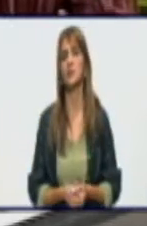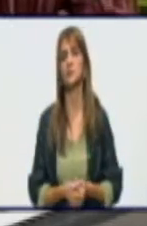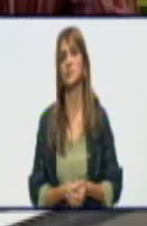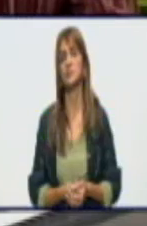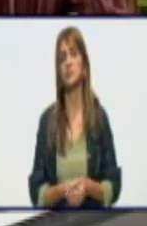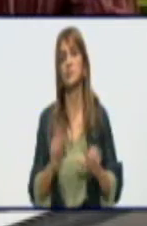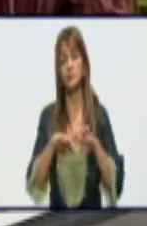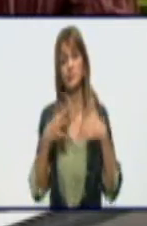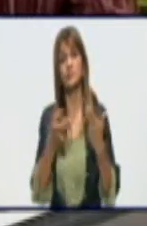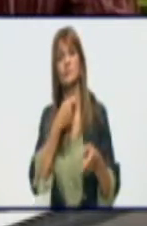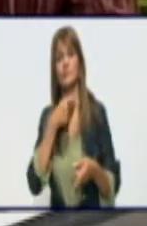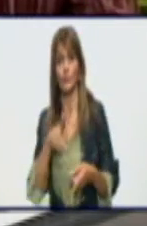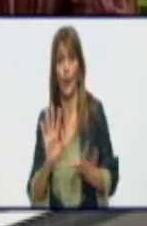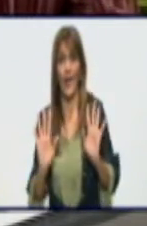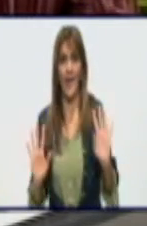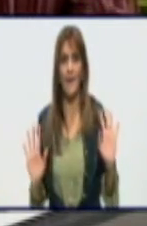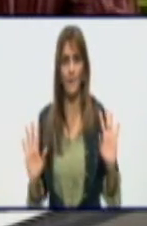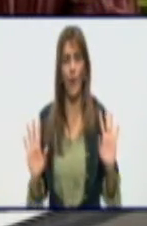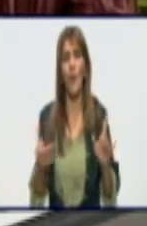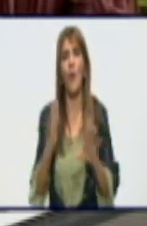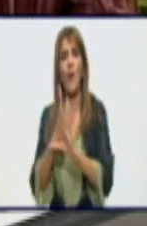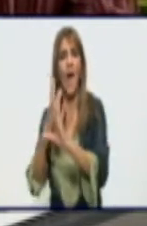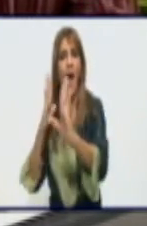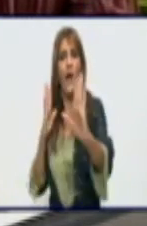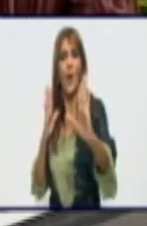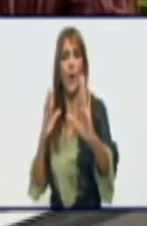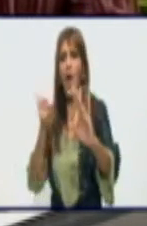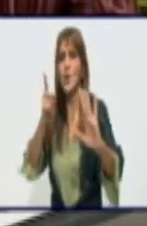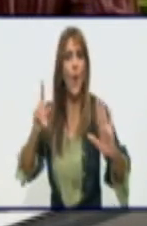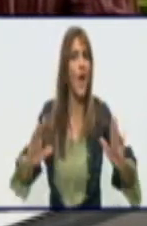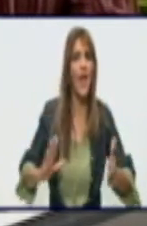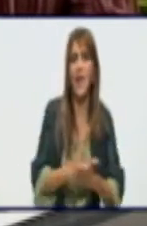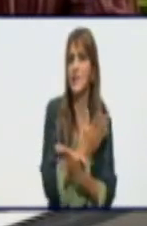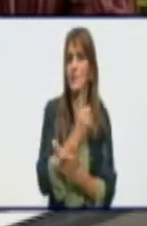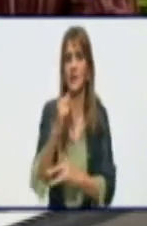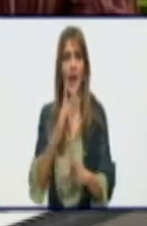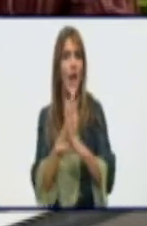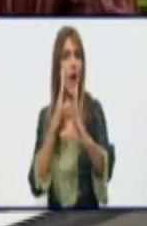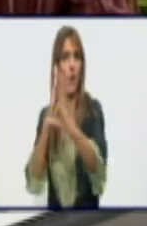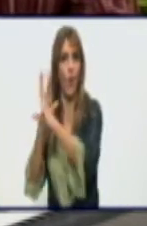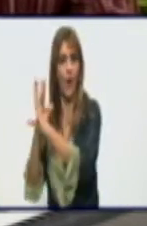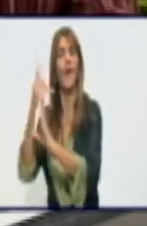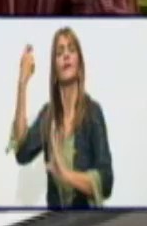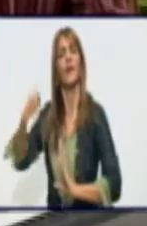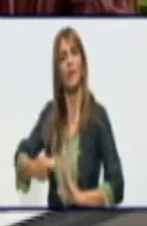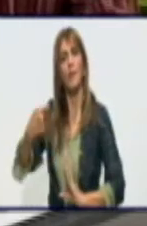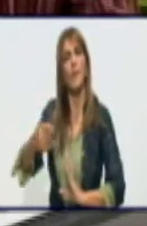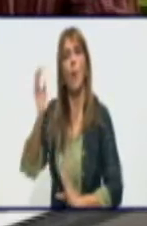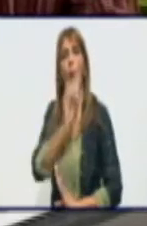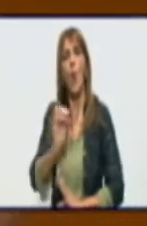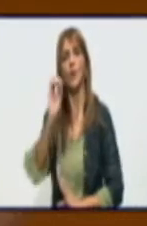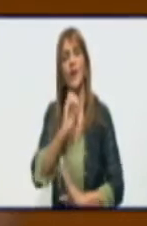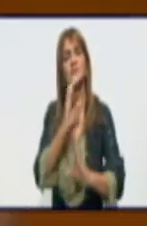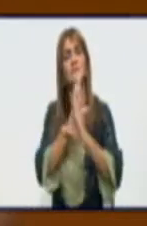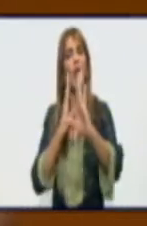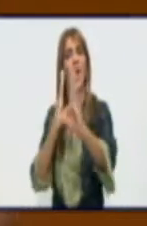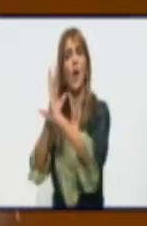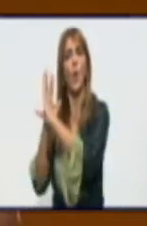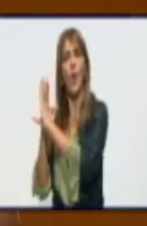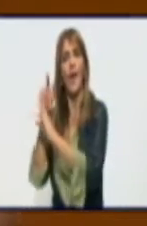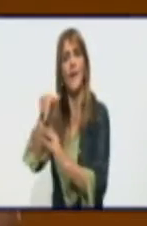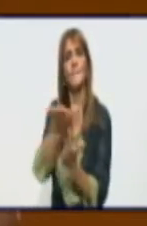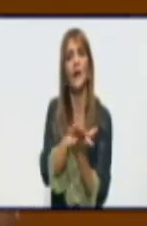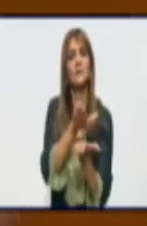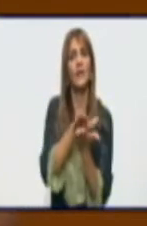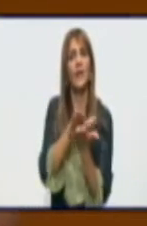de la escuela. No es eliminar la escuela, es organizar la escuela, es mantener el distanciamiento físico,